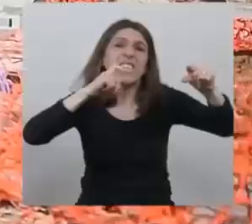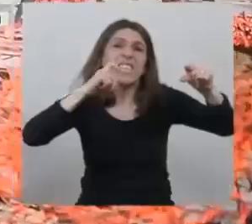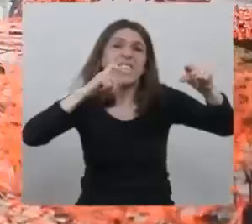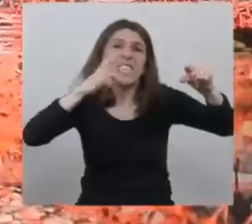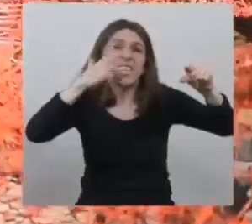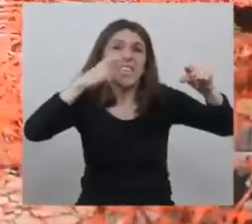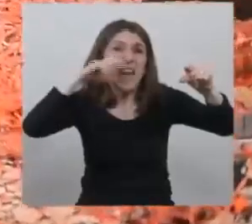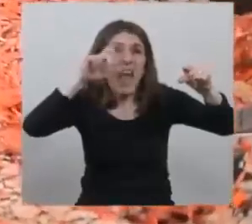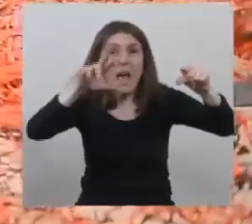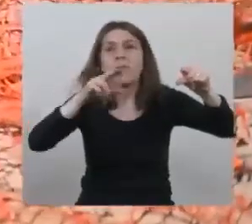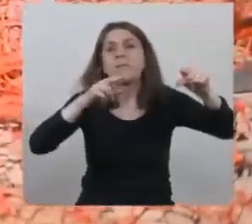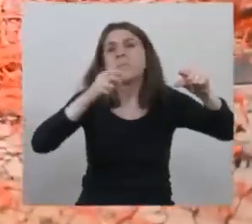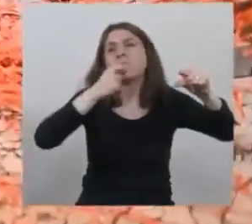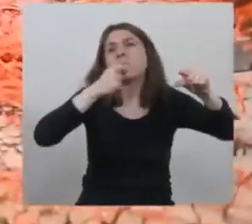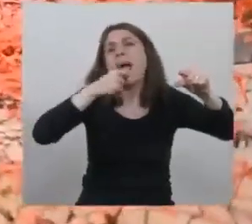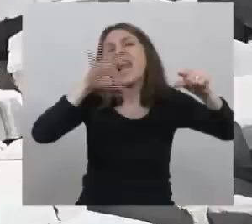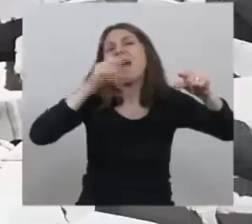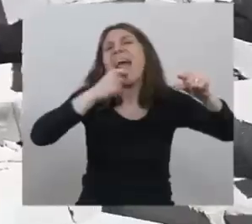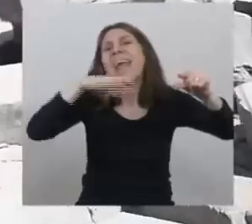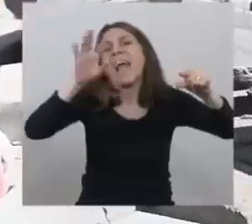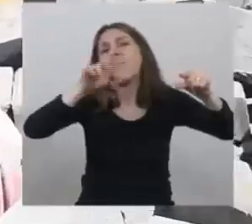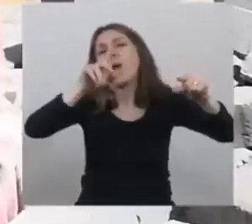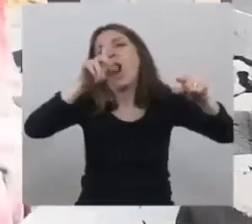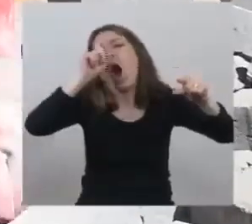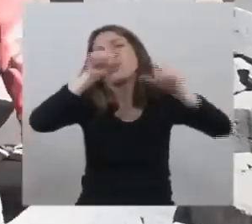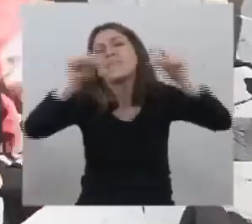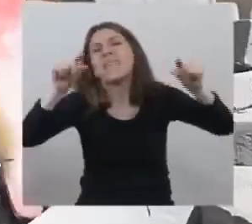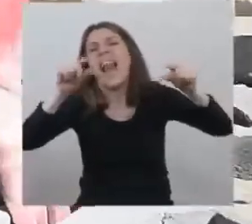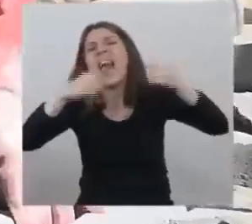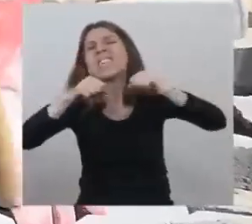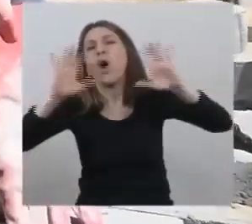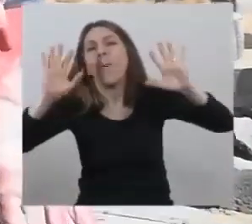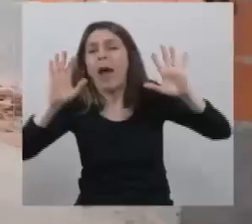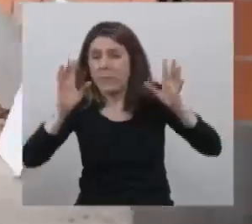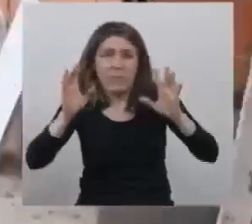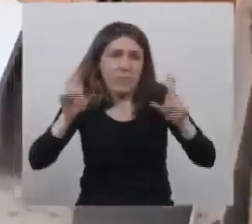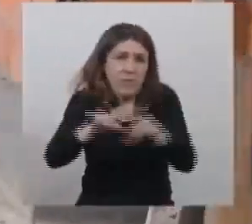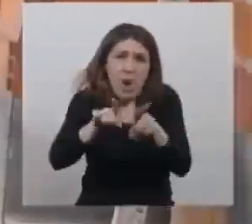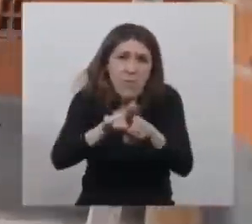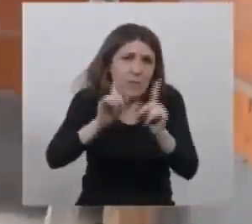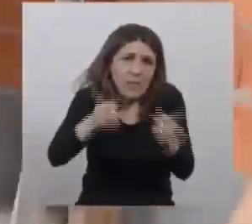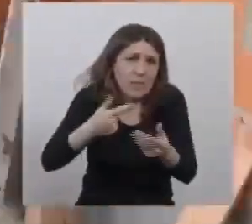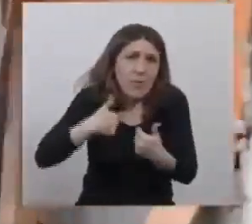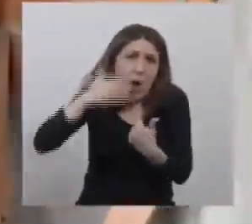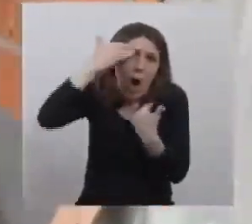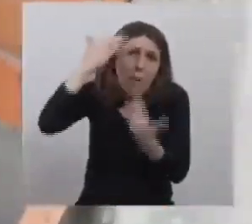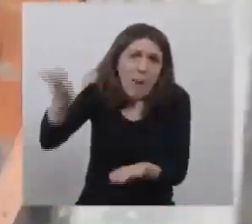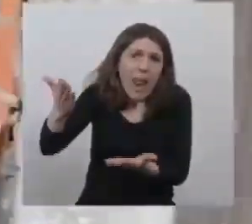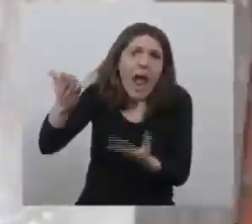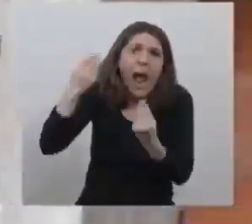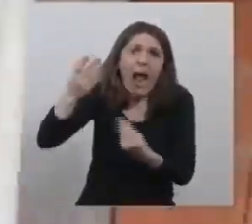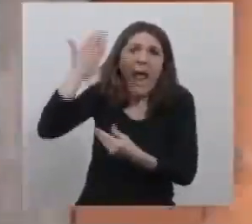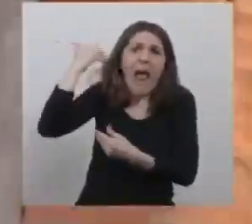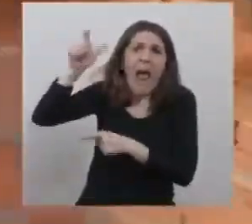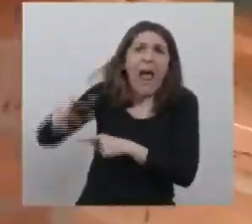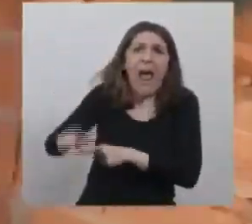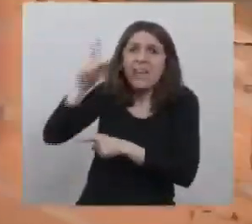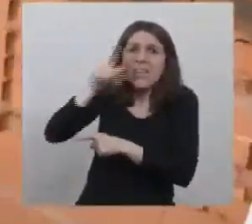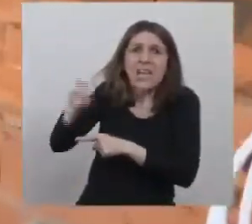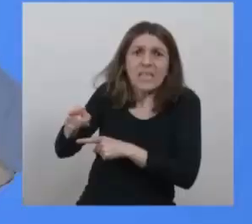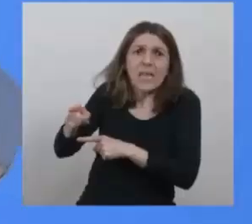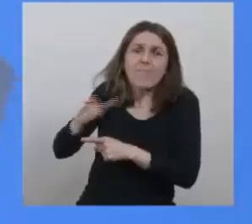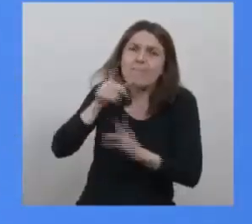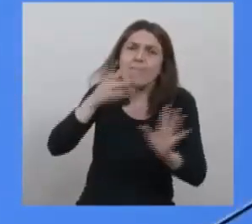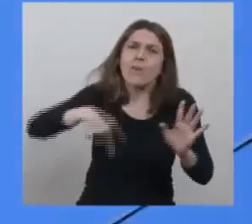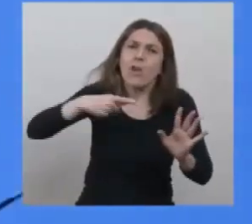de Escobar, creo que hoy, en la práctica, en su historia, es un homenaje, creo yo, a Néstor Kirchner, que me parece que hay